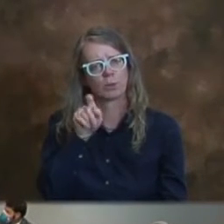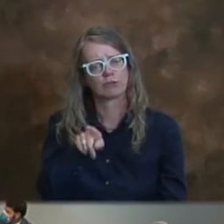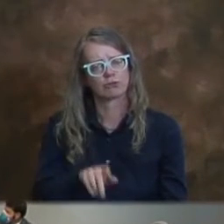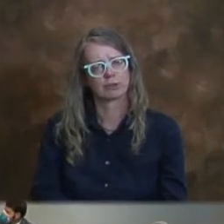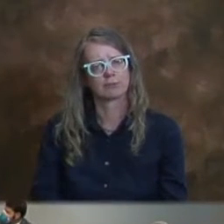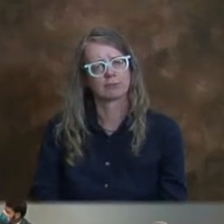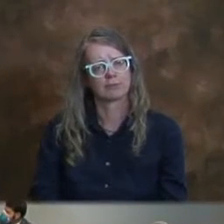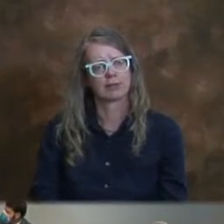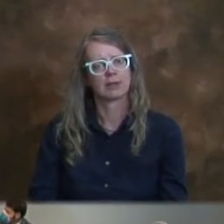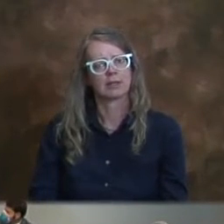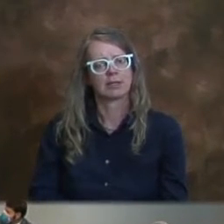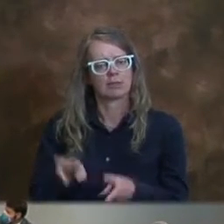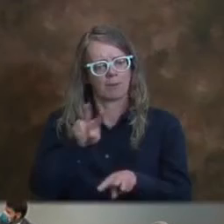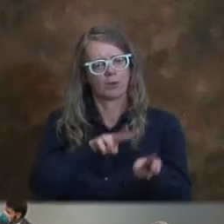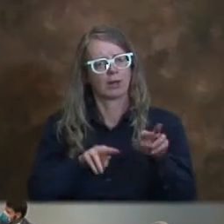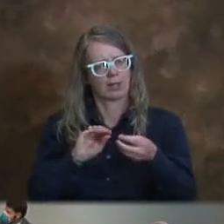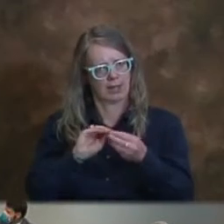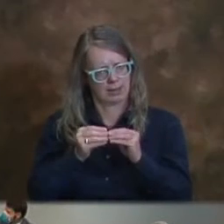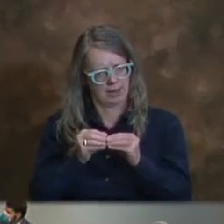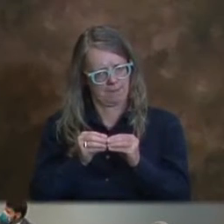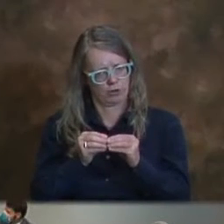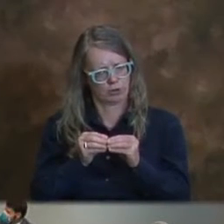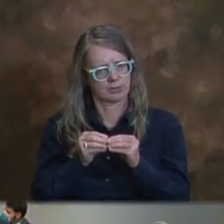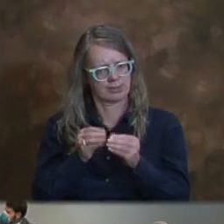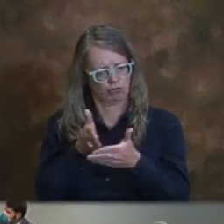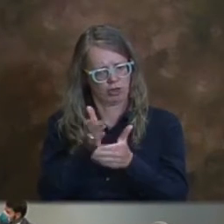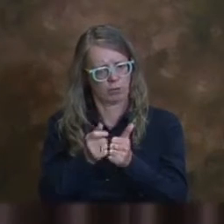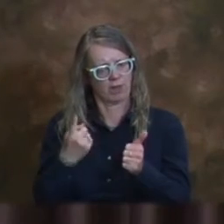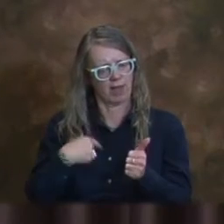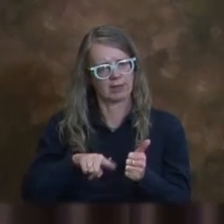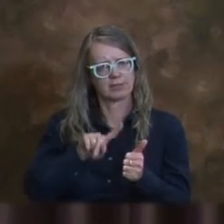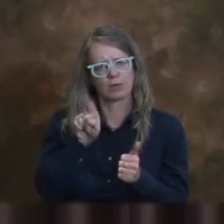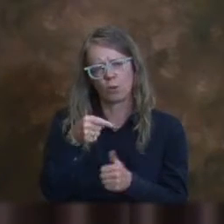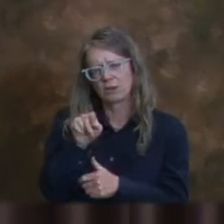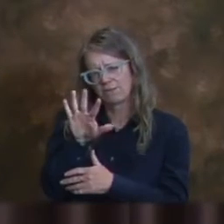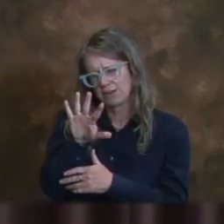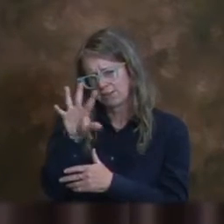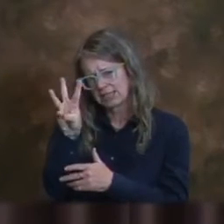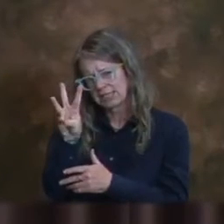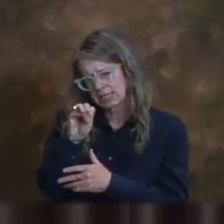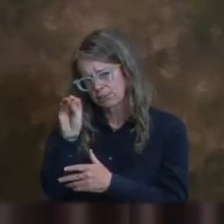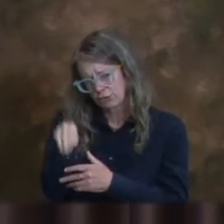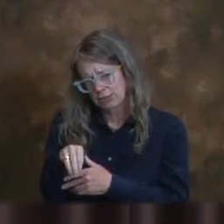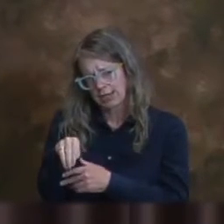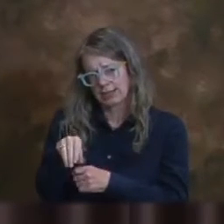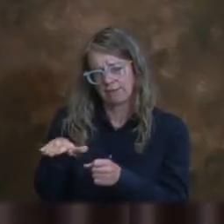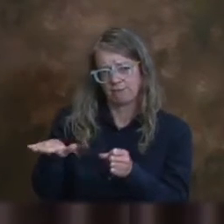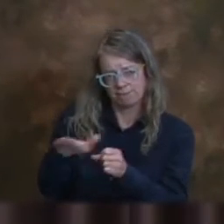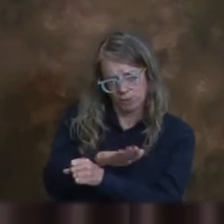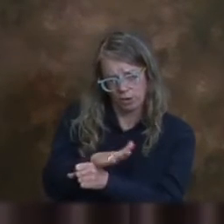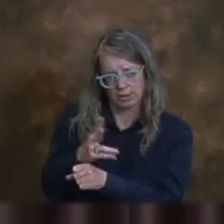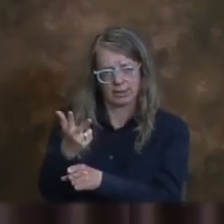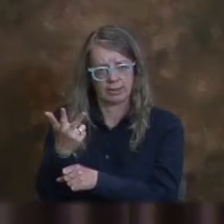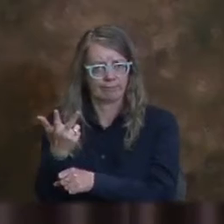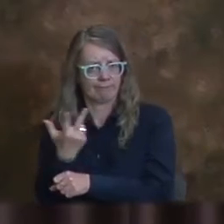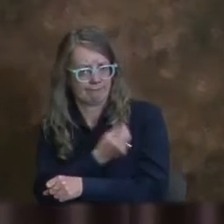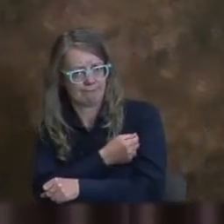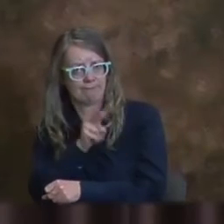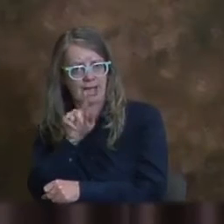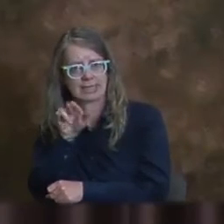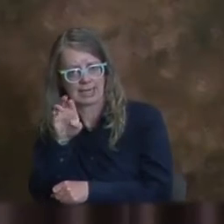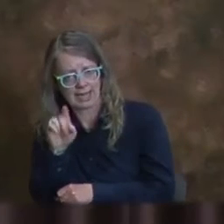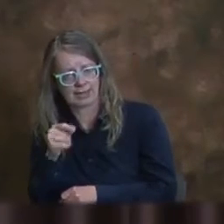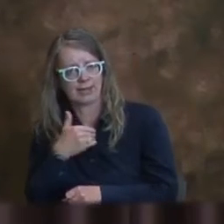Observando la información que ha compartido, solo 56% del total de la población ha